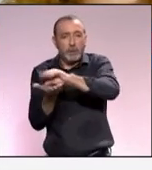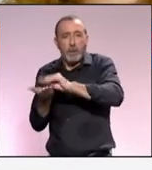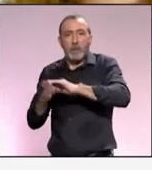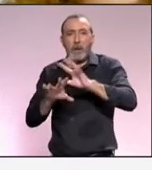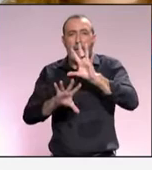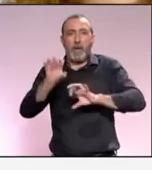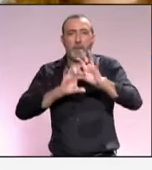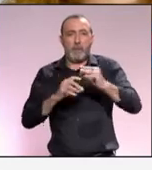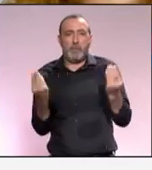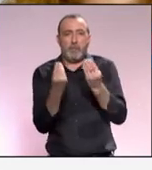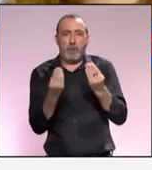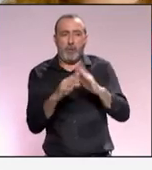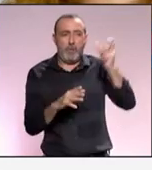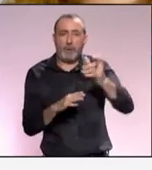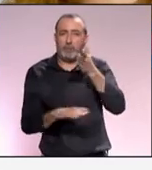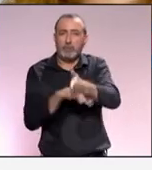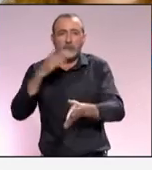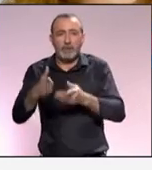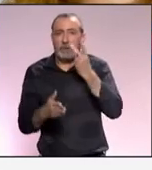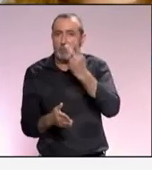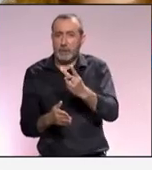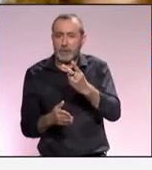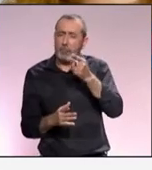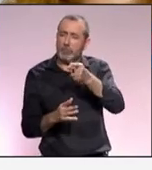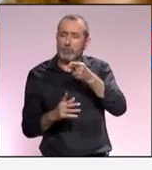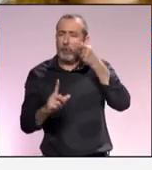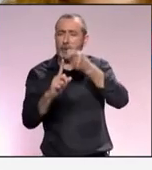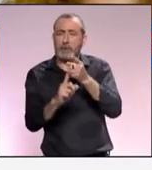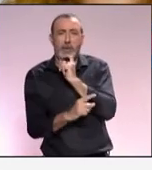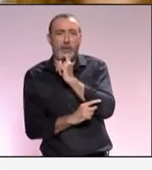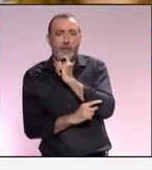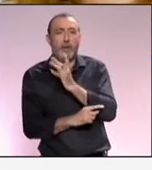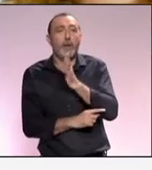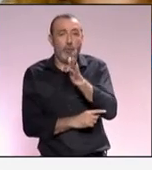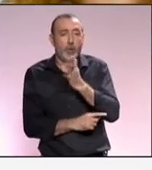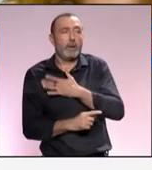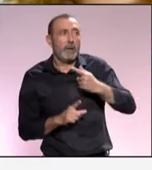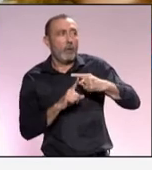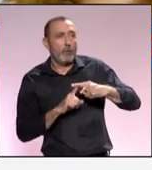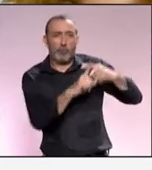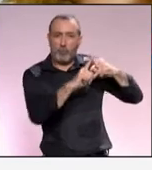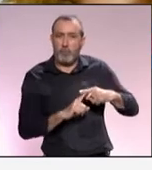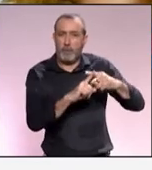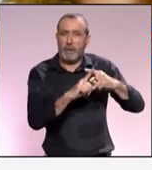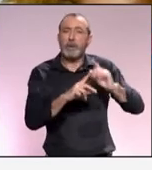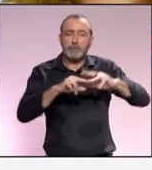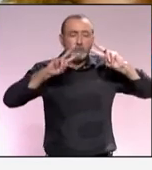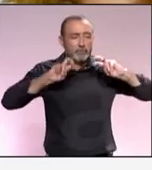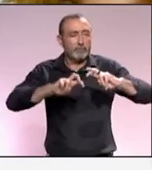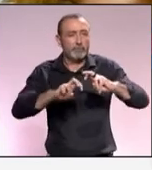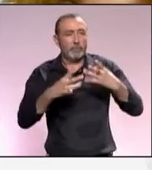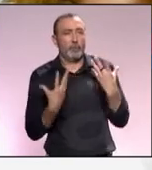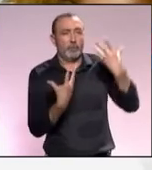para aprender más sobre la gente que nos visita es un desafío difícil por lo que nos gustaría compartir y